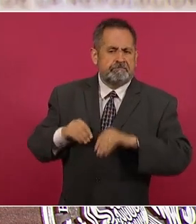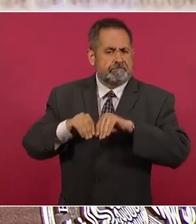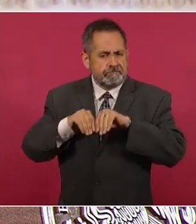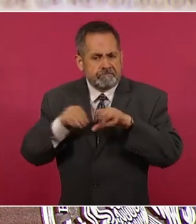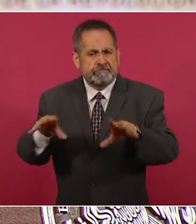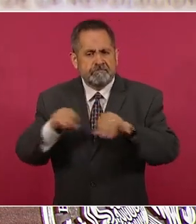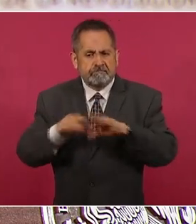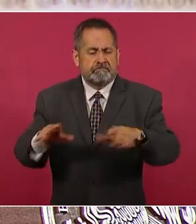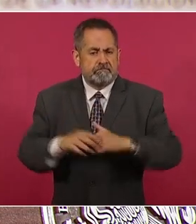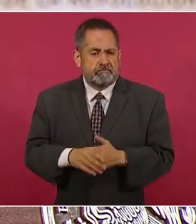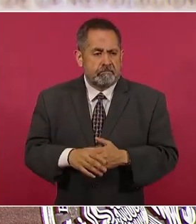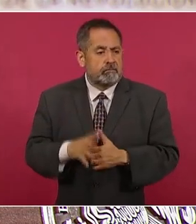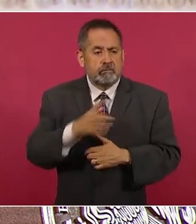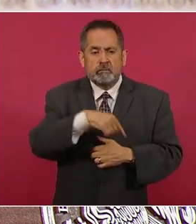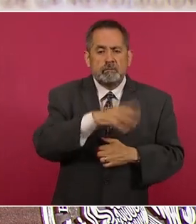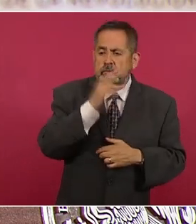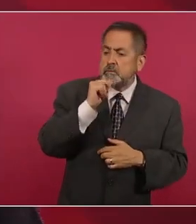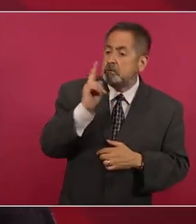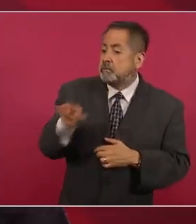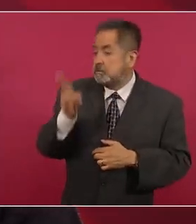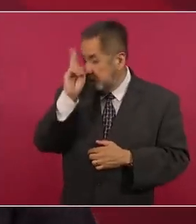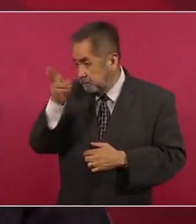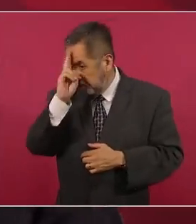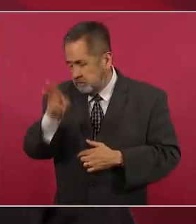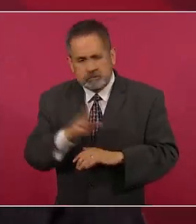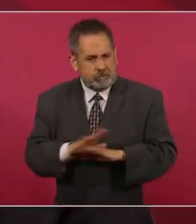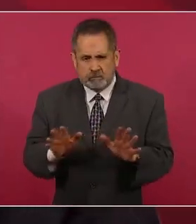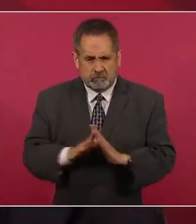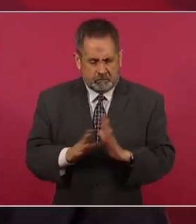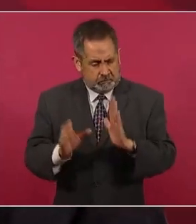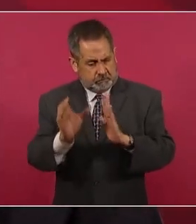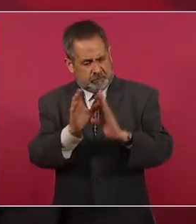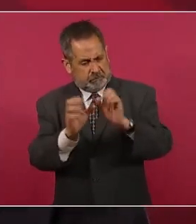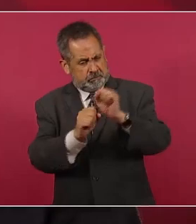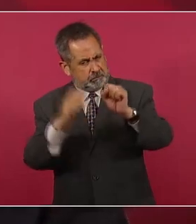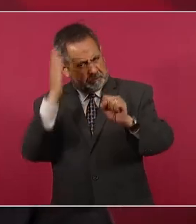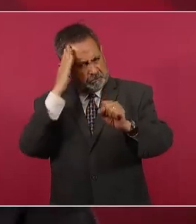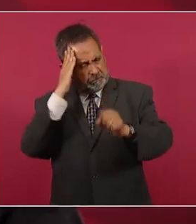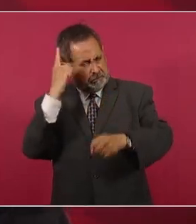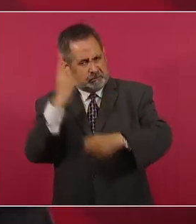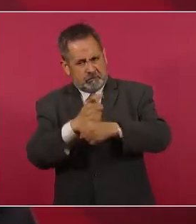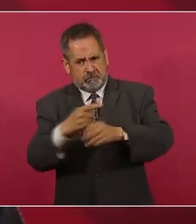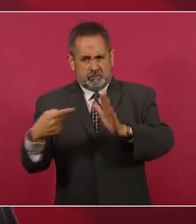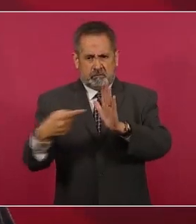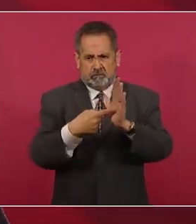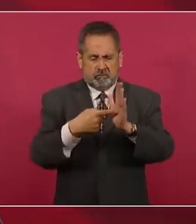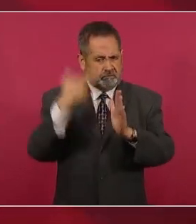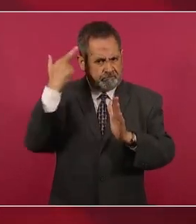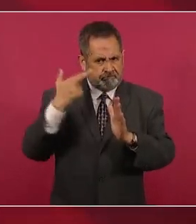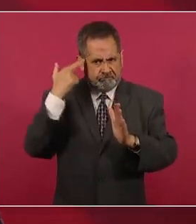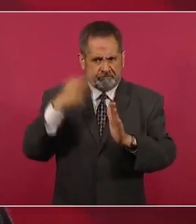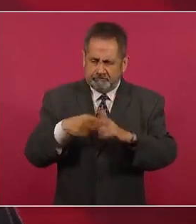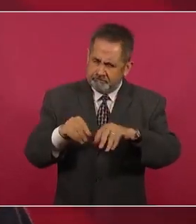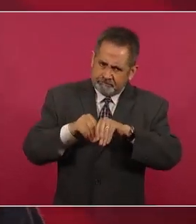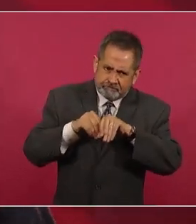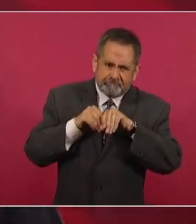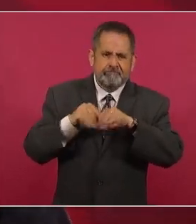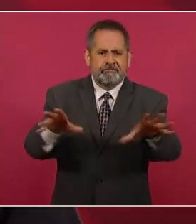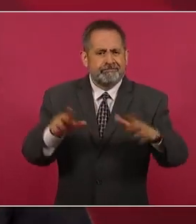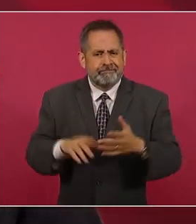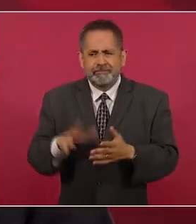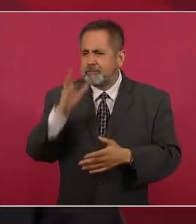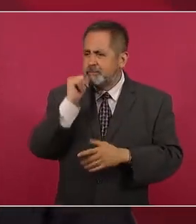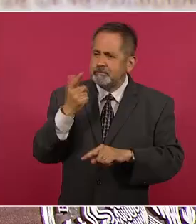efectivamente inviolable, como lo marca la misma Carta Magna, con esa exacta palabra de